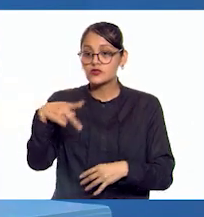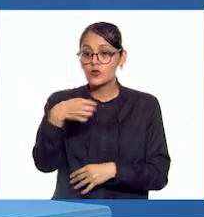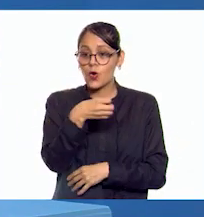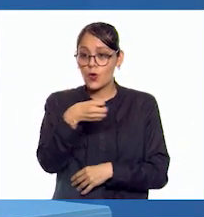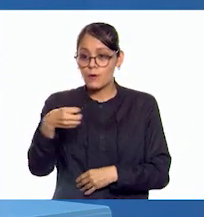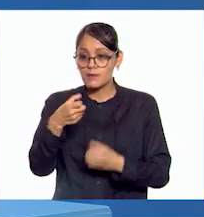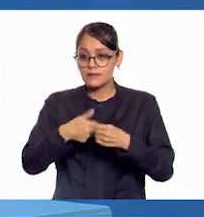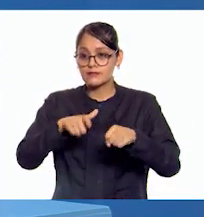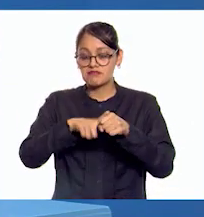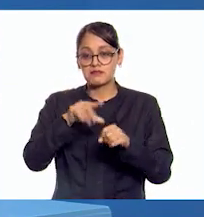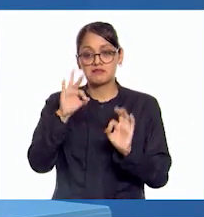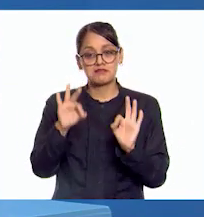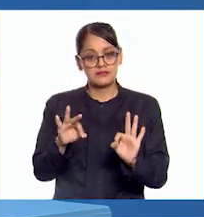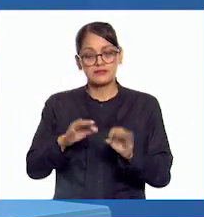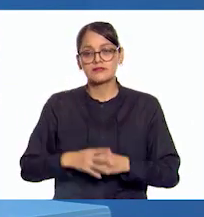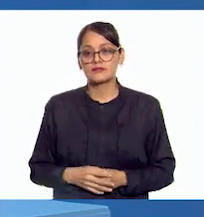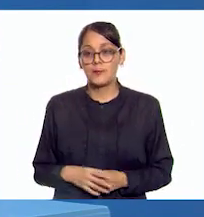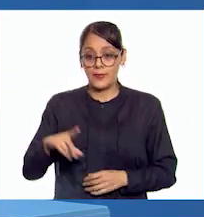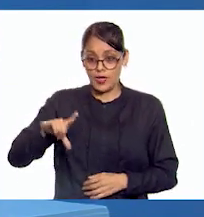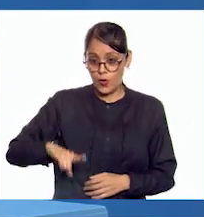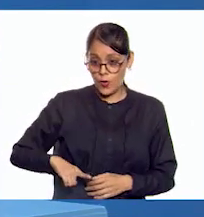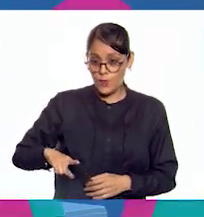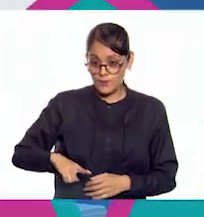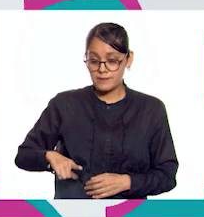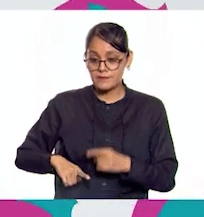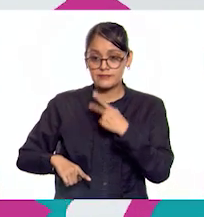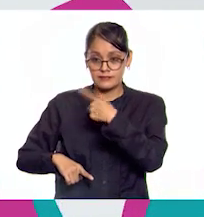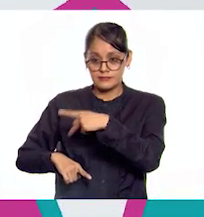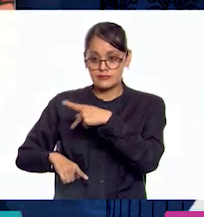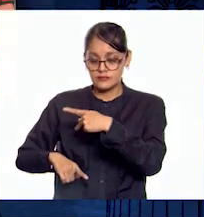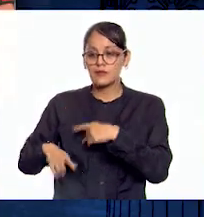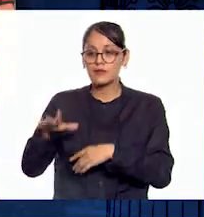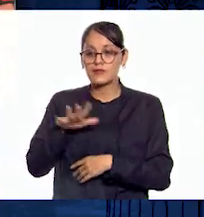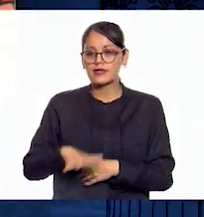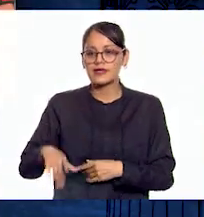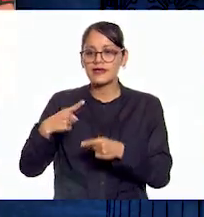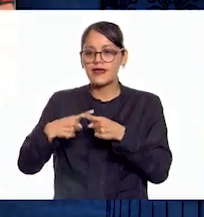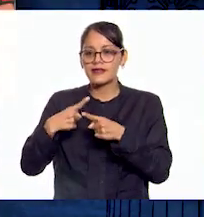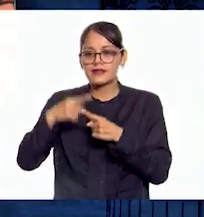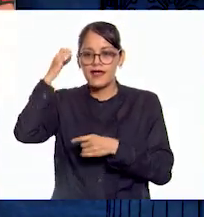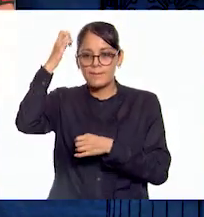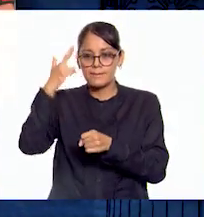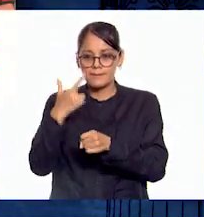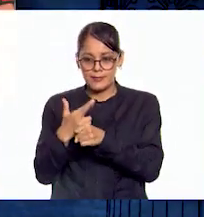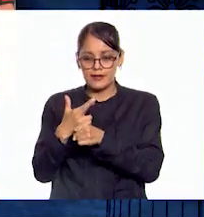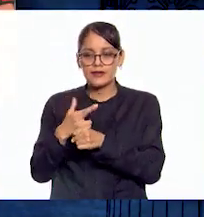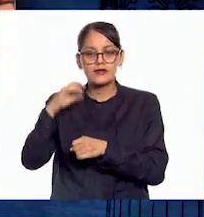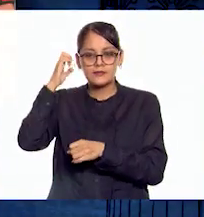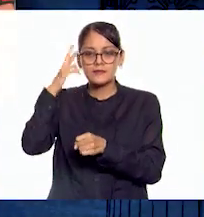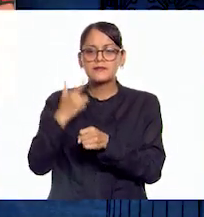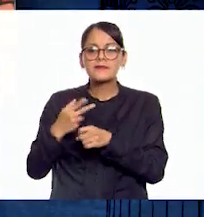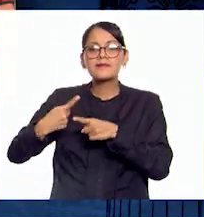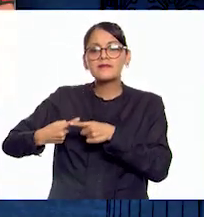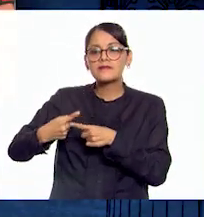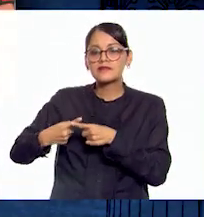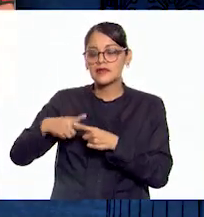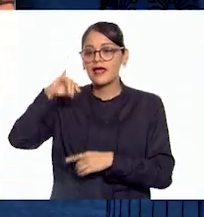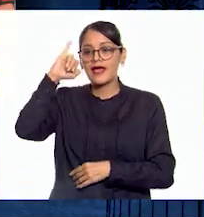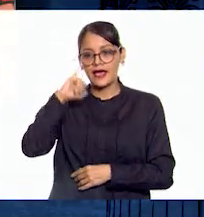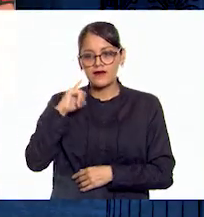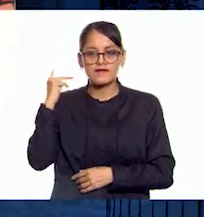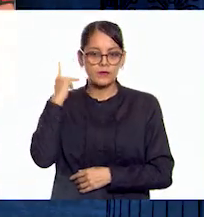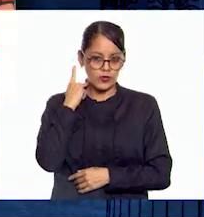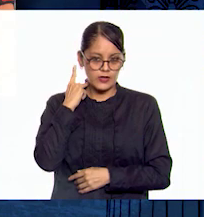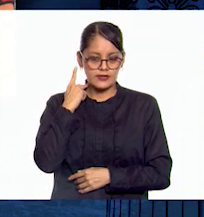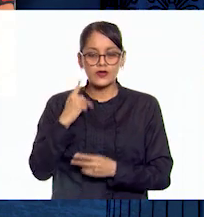social. El gobierno del imperio estaba en manos del emperador que era al mismo tiempo jefe político